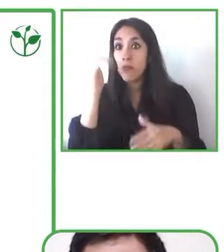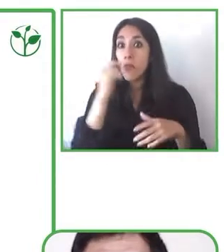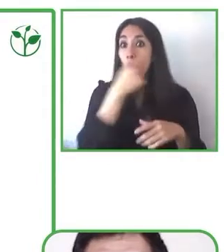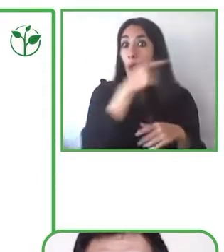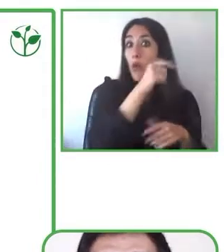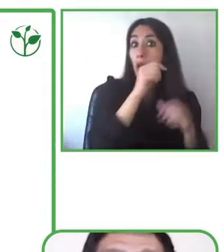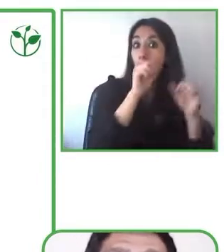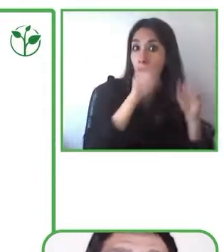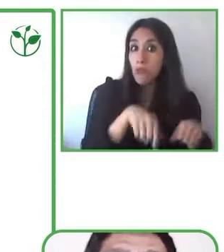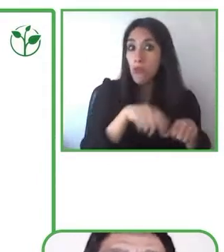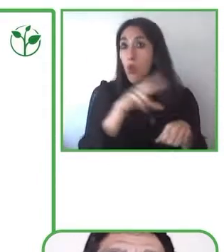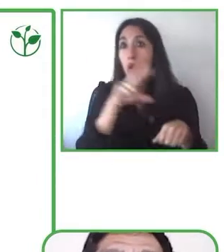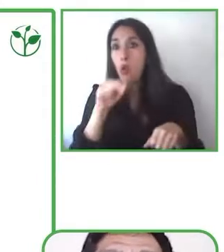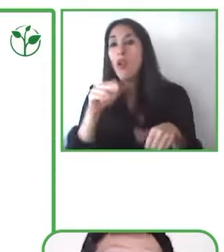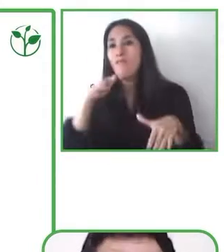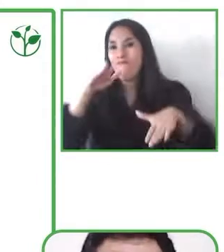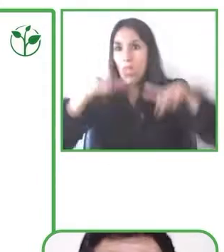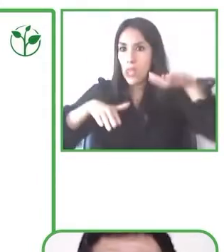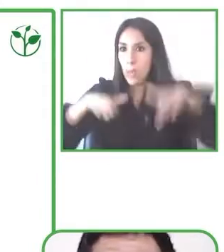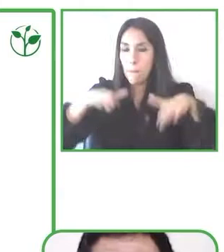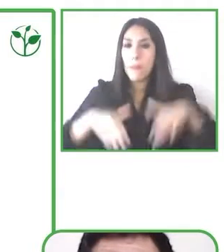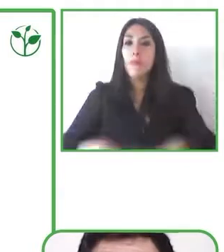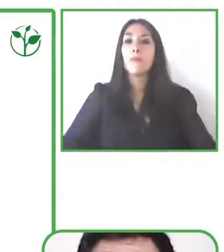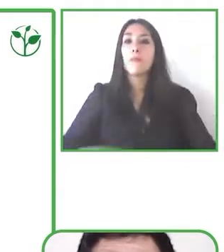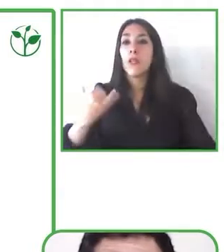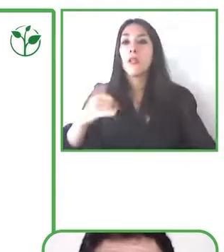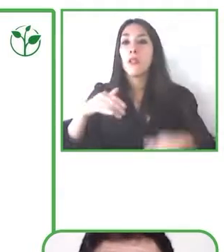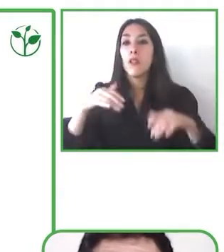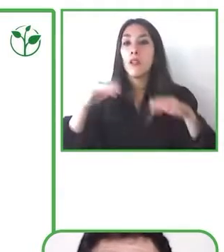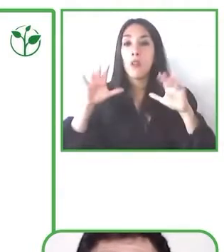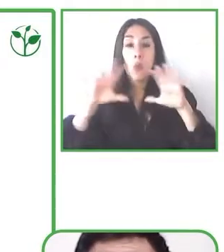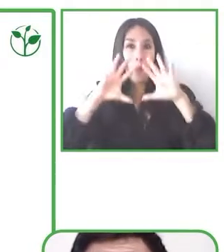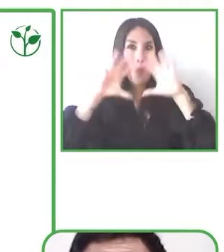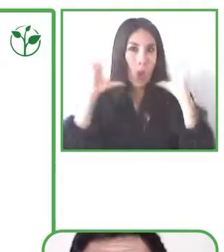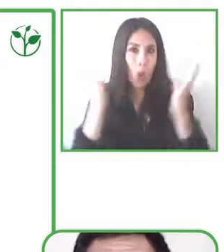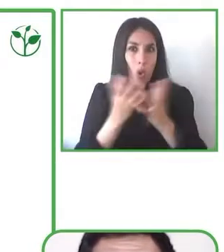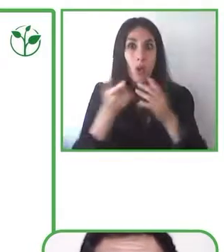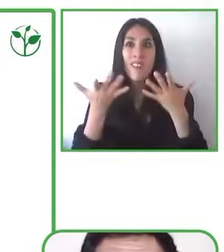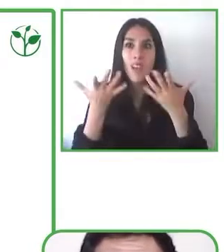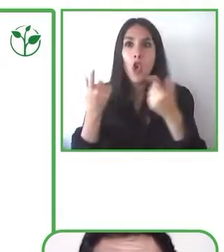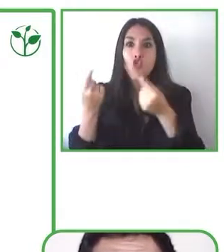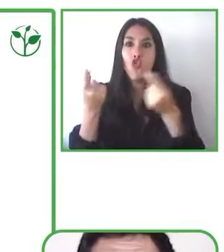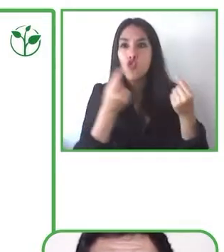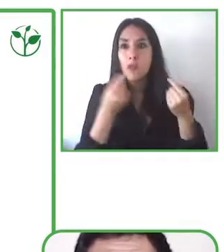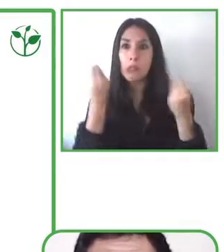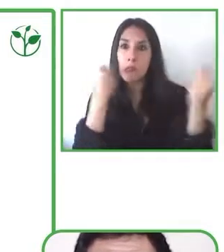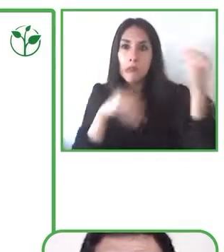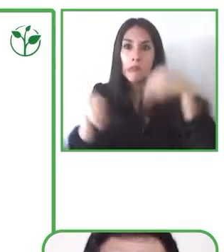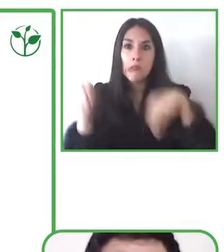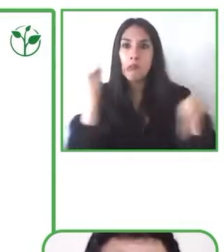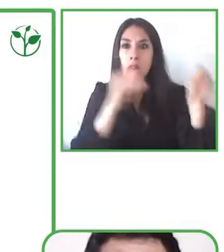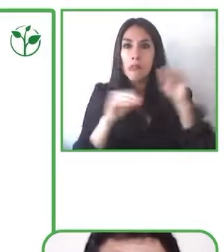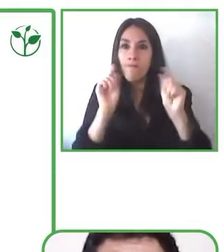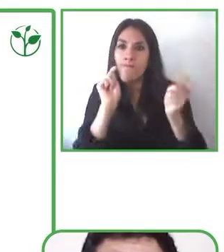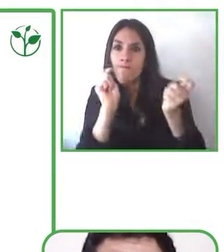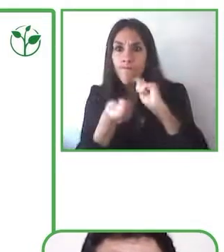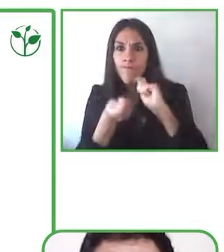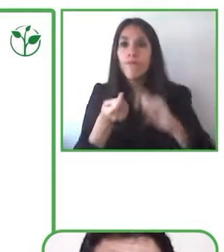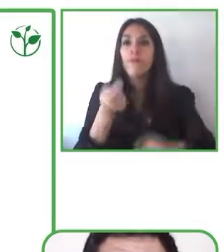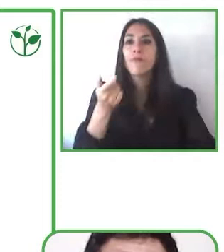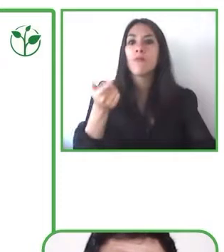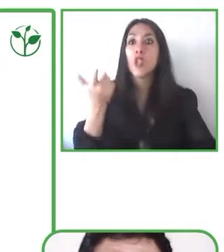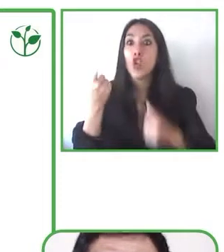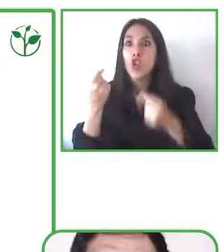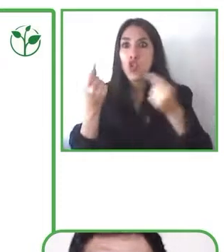Entonces se hacen estos cambios, y a pesar de realizarse esos cambios, pues seguimos teniendo entonces el problema de que los niños